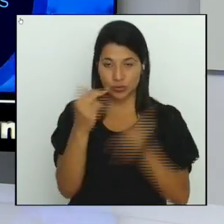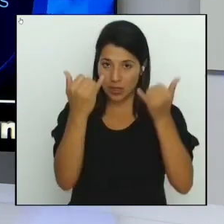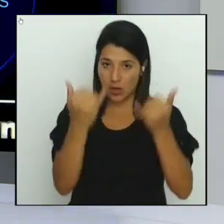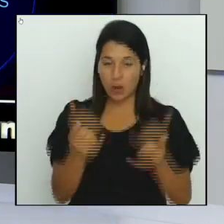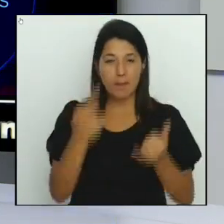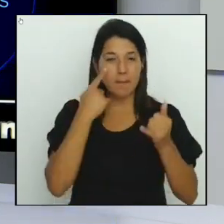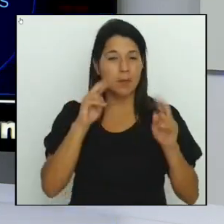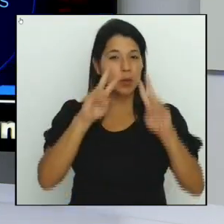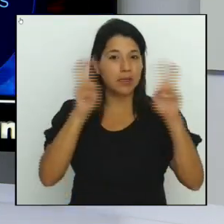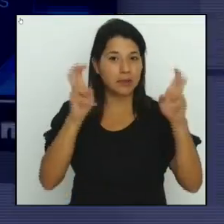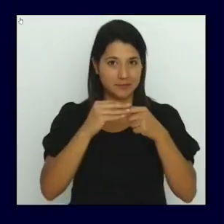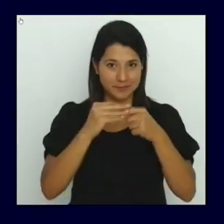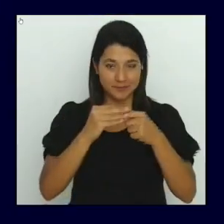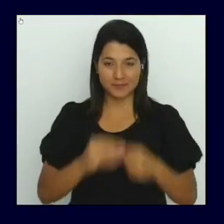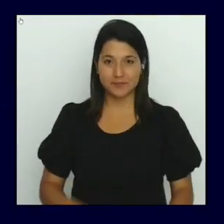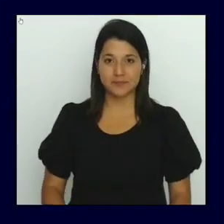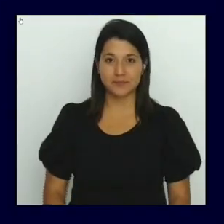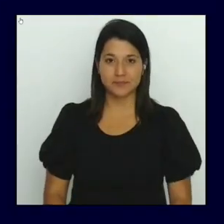titulares.